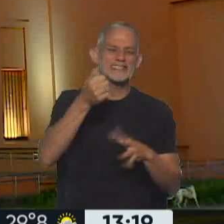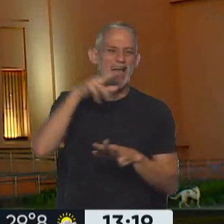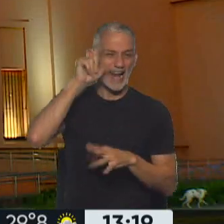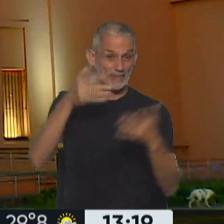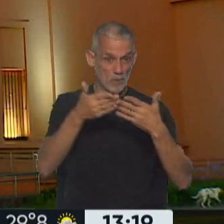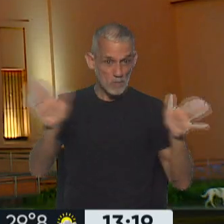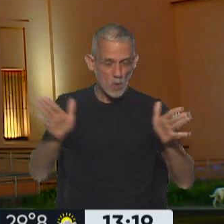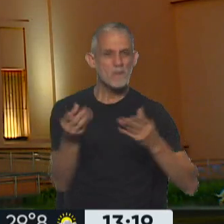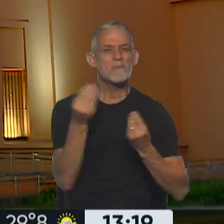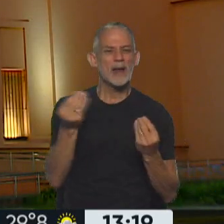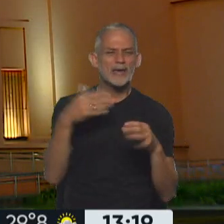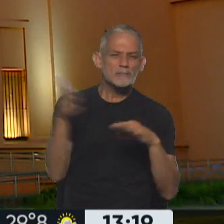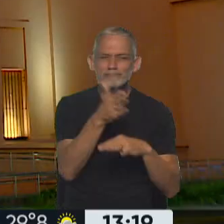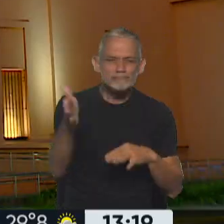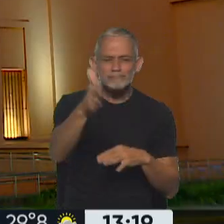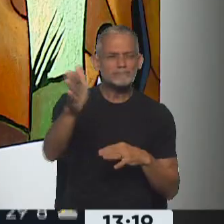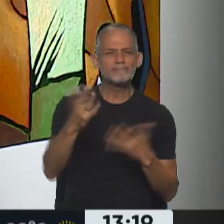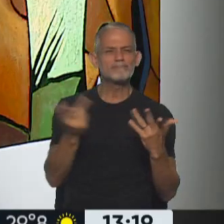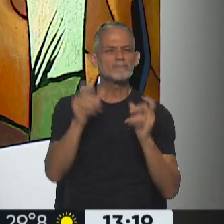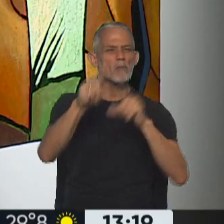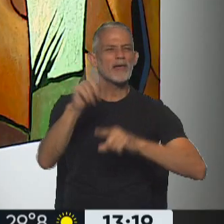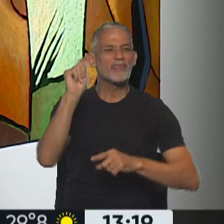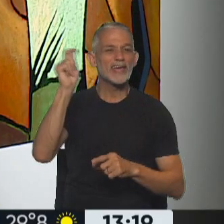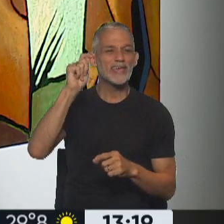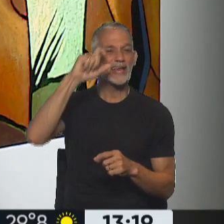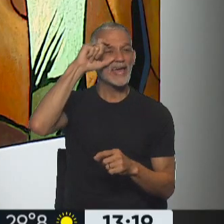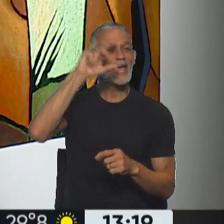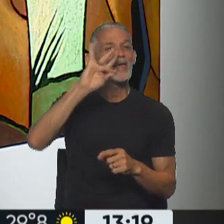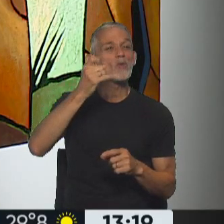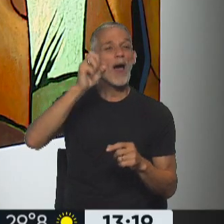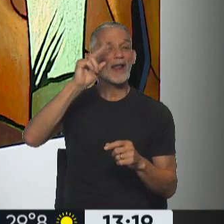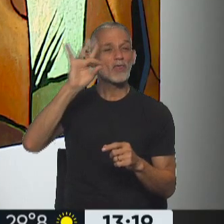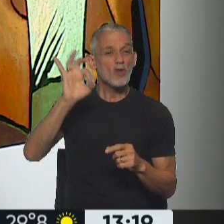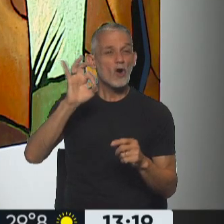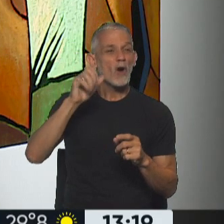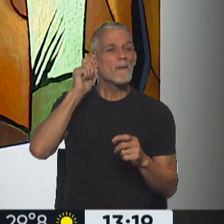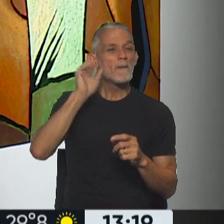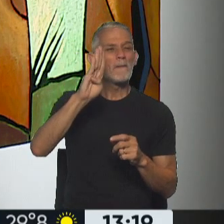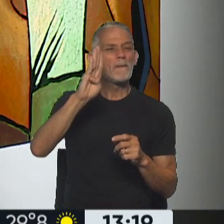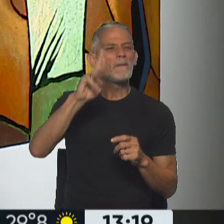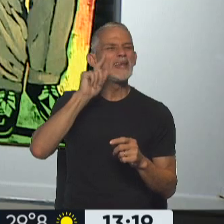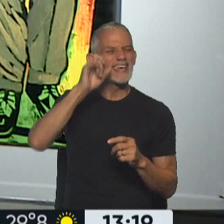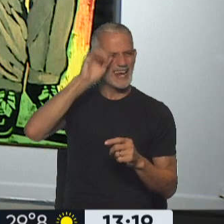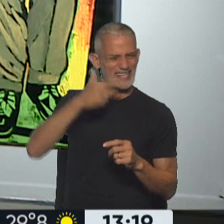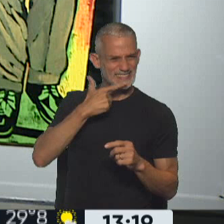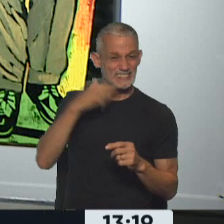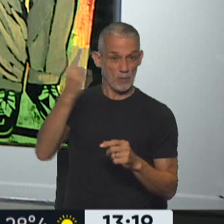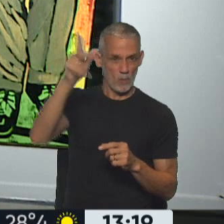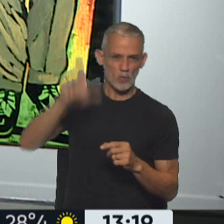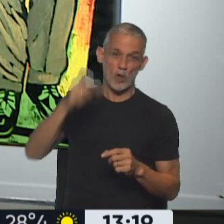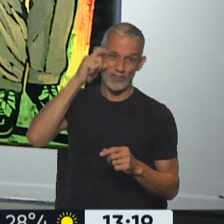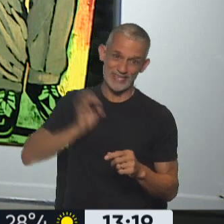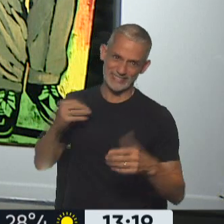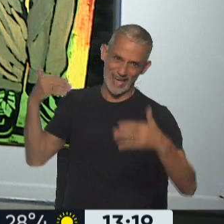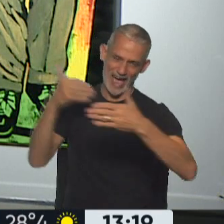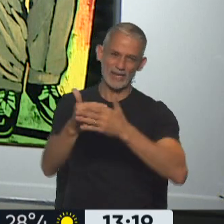últimas horas para recorrer parte de la obra de Eduardo Iglesias Brickles. Es un homenaje a 10 años de la muerte de quien